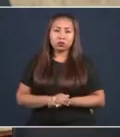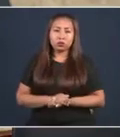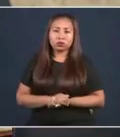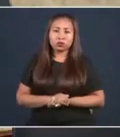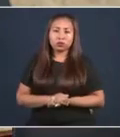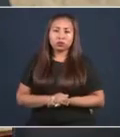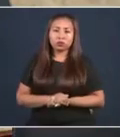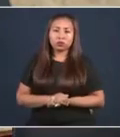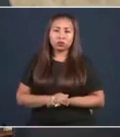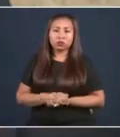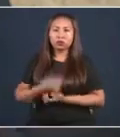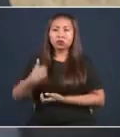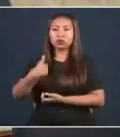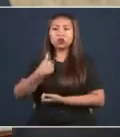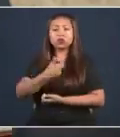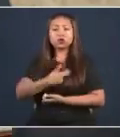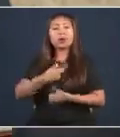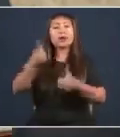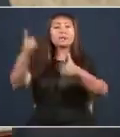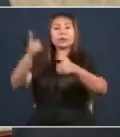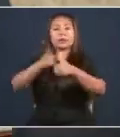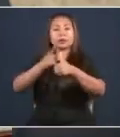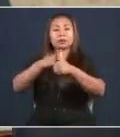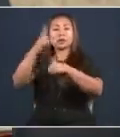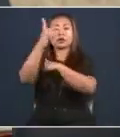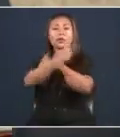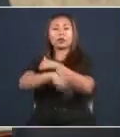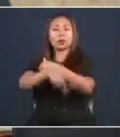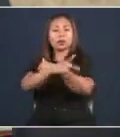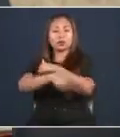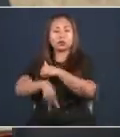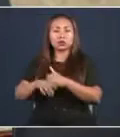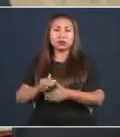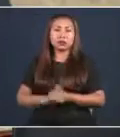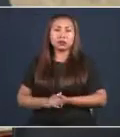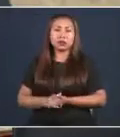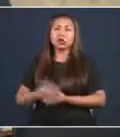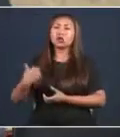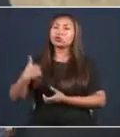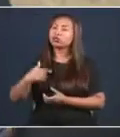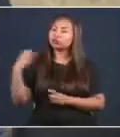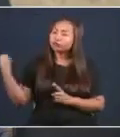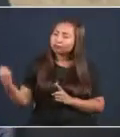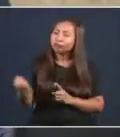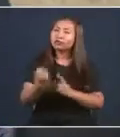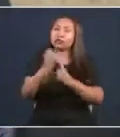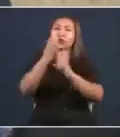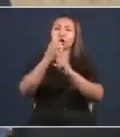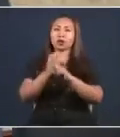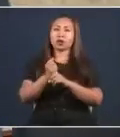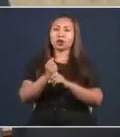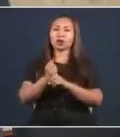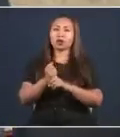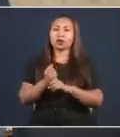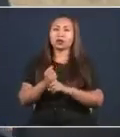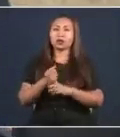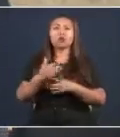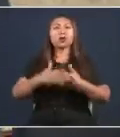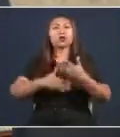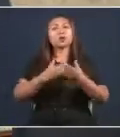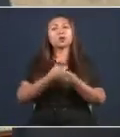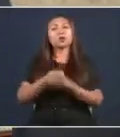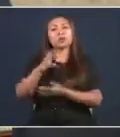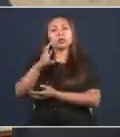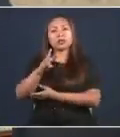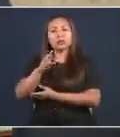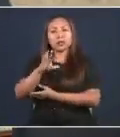Somos el primer país que hemos logrado no llenar ni el 60% de las camas en esta